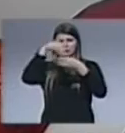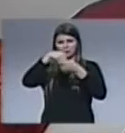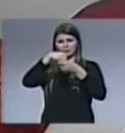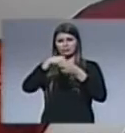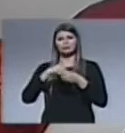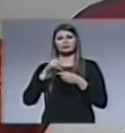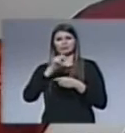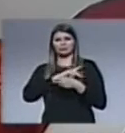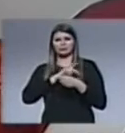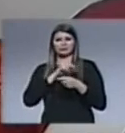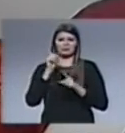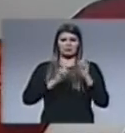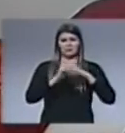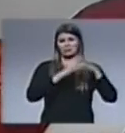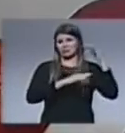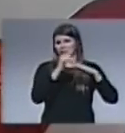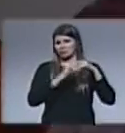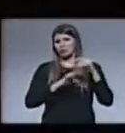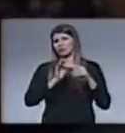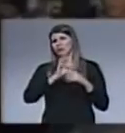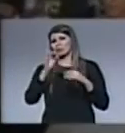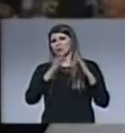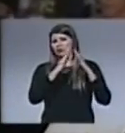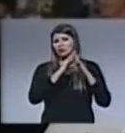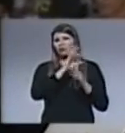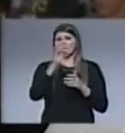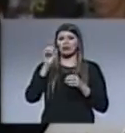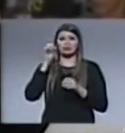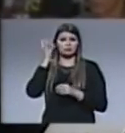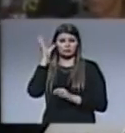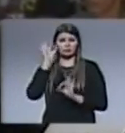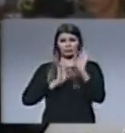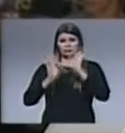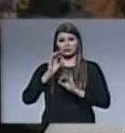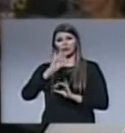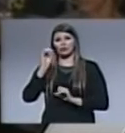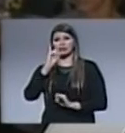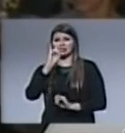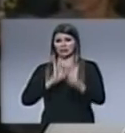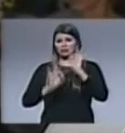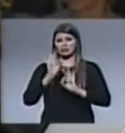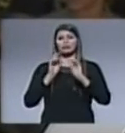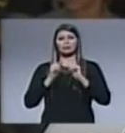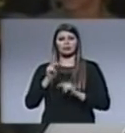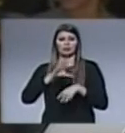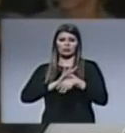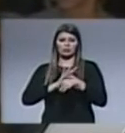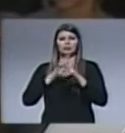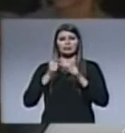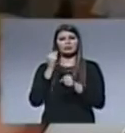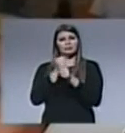un albañino, un constructor, yo soy arquitecto, ingeniero, doctores, una persona que trabaja.